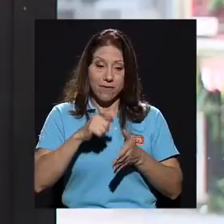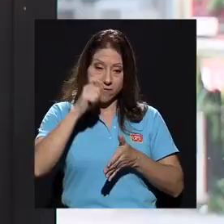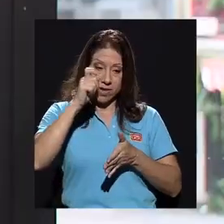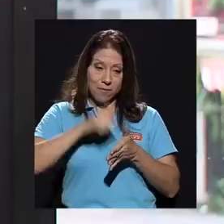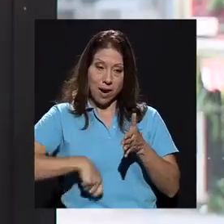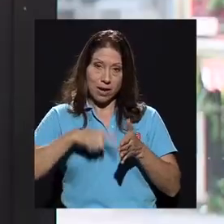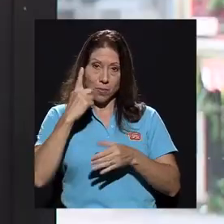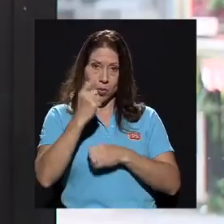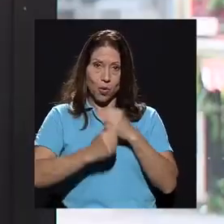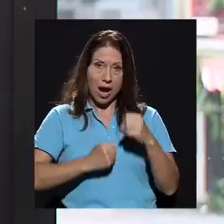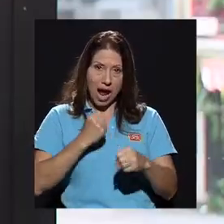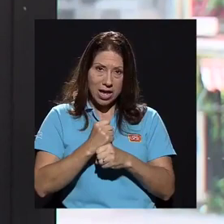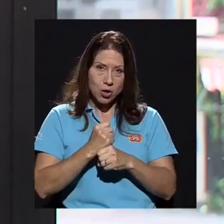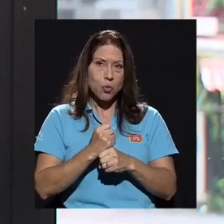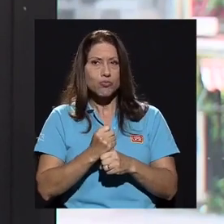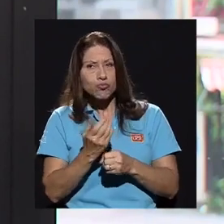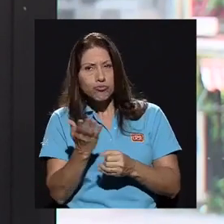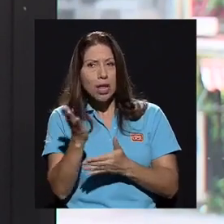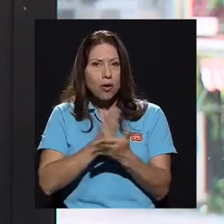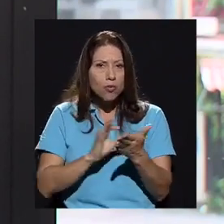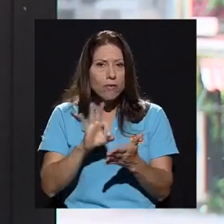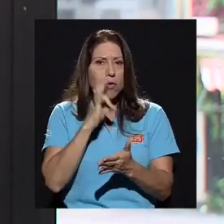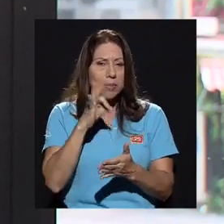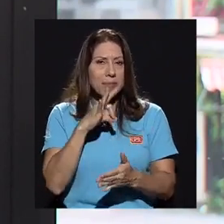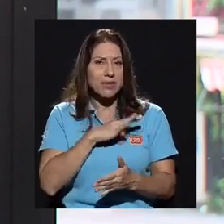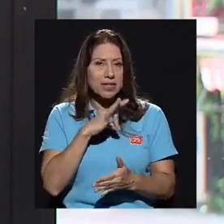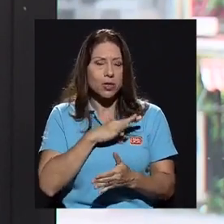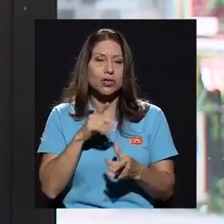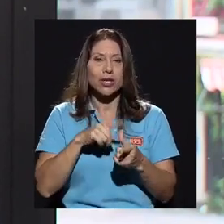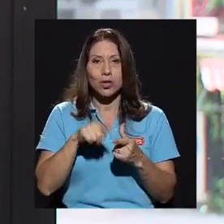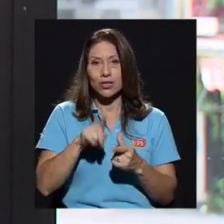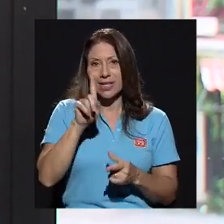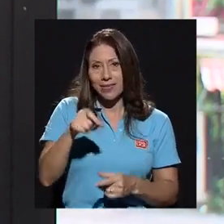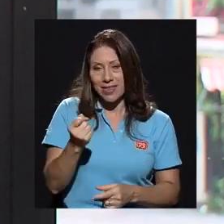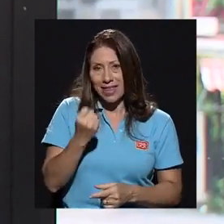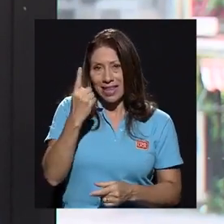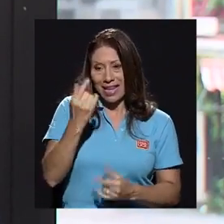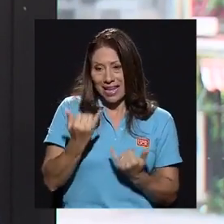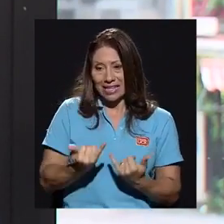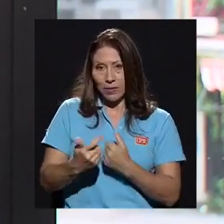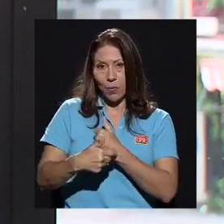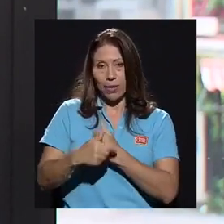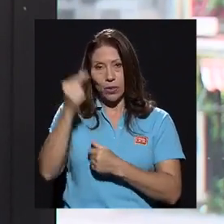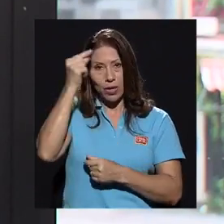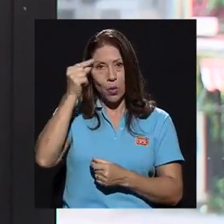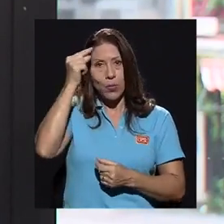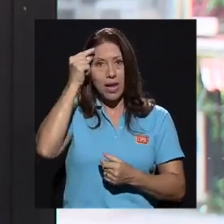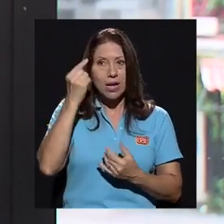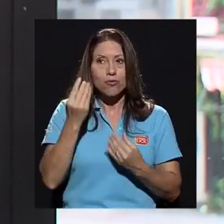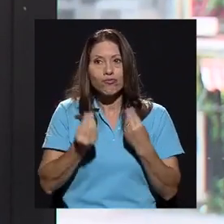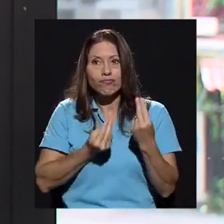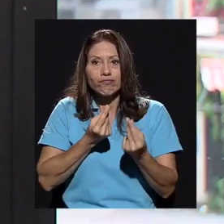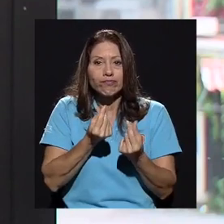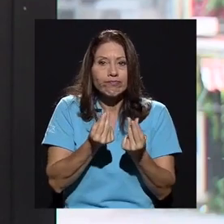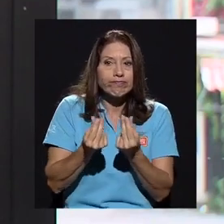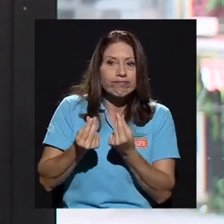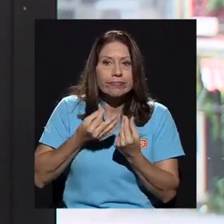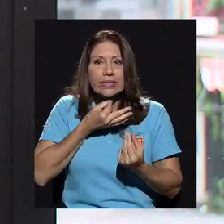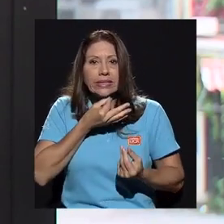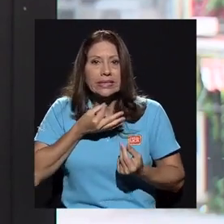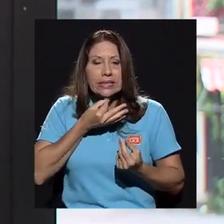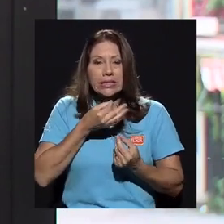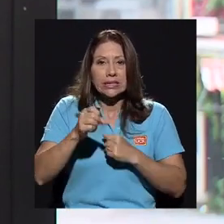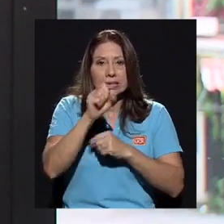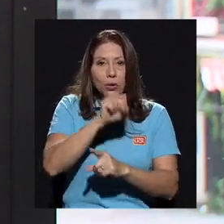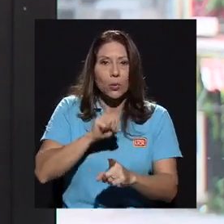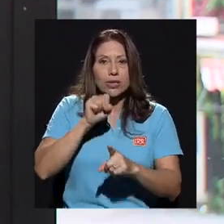año, en cierta forma es beneficioso. Entonces, hay que entender que el gobierno en este momento está viviendo esa situación financiera que anunció el